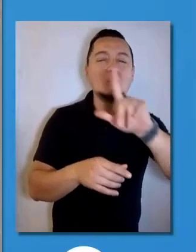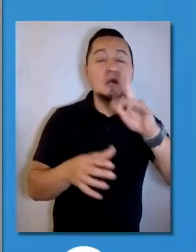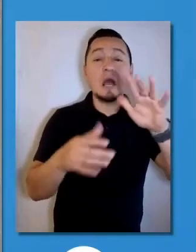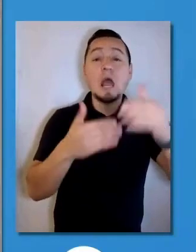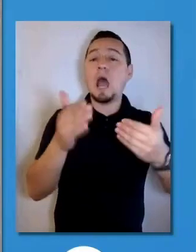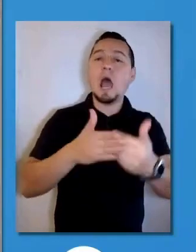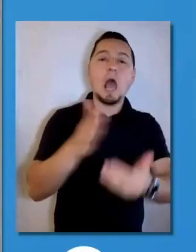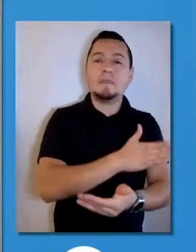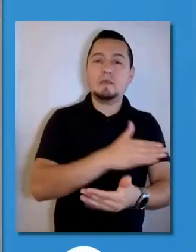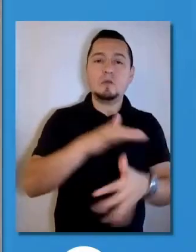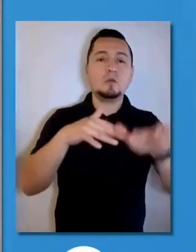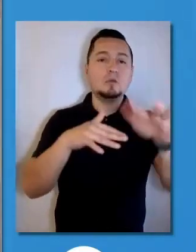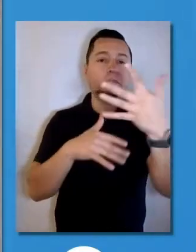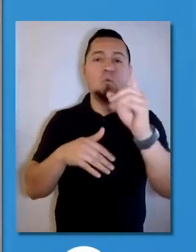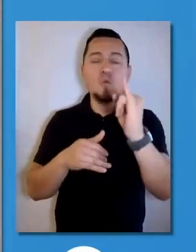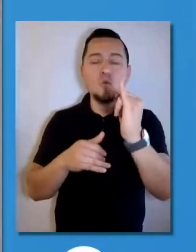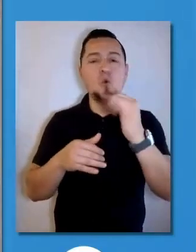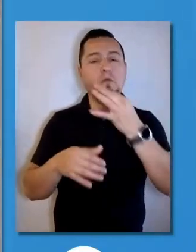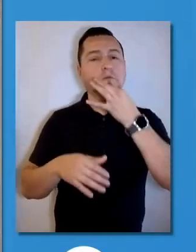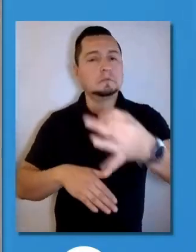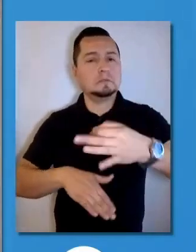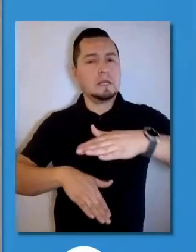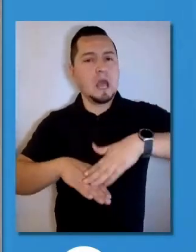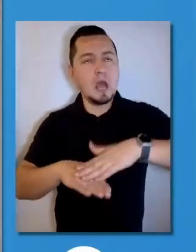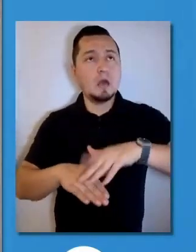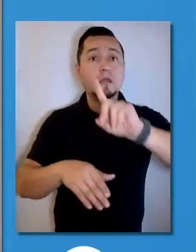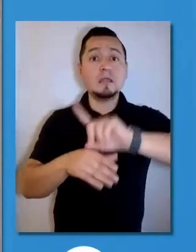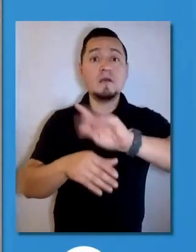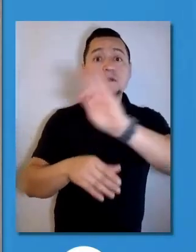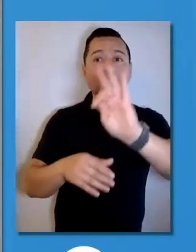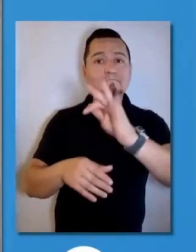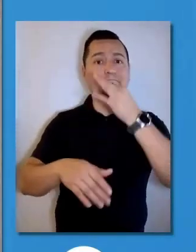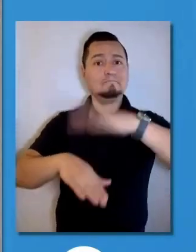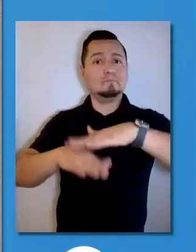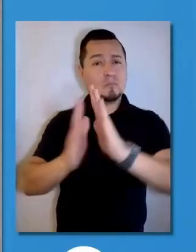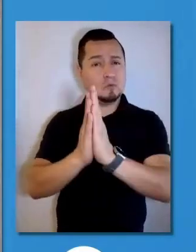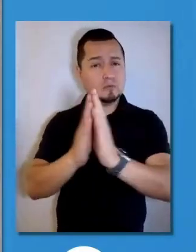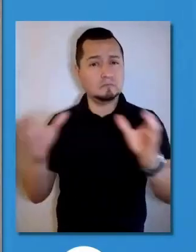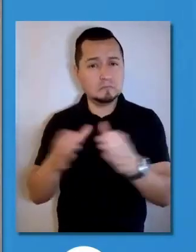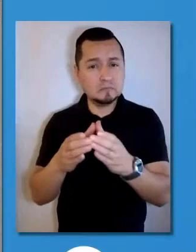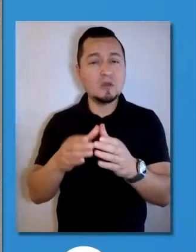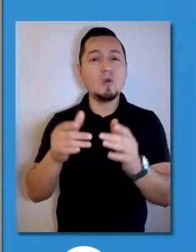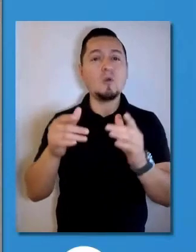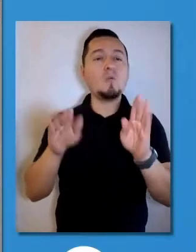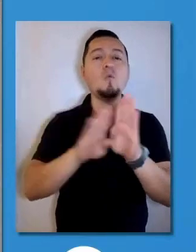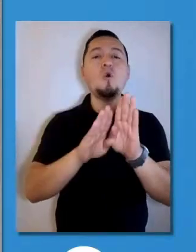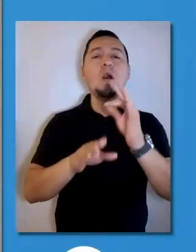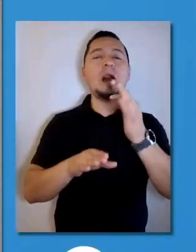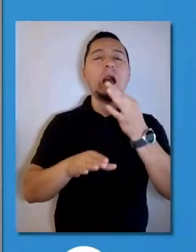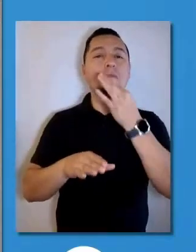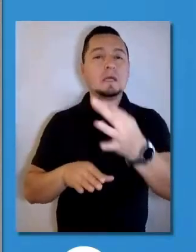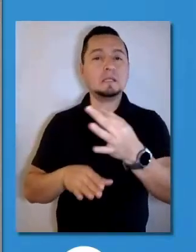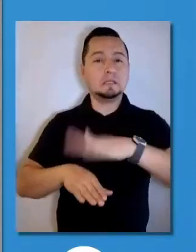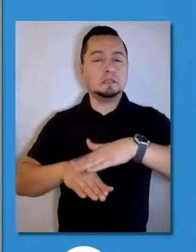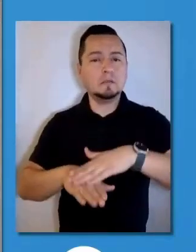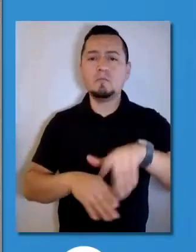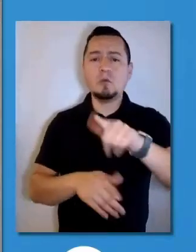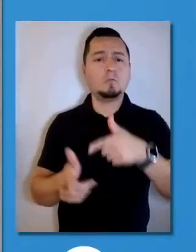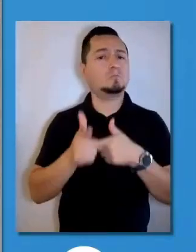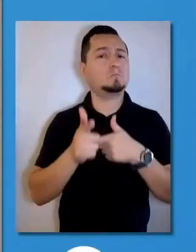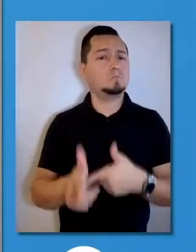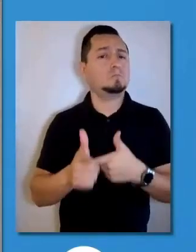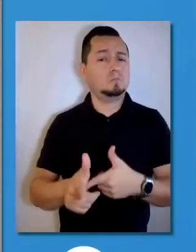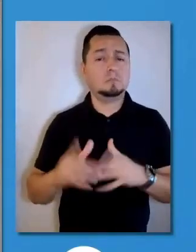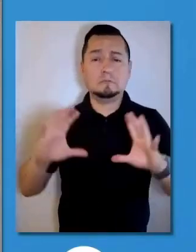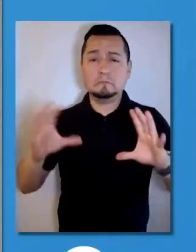de junio. Adicionalmente, en esta línea de tiempo, tenemos que entender que se ha tomado una decisión en la Mesa de Educación.